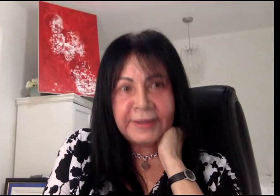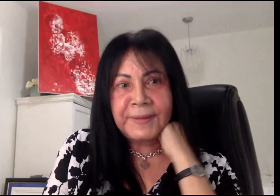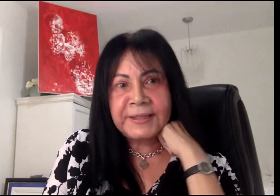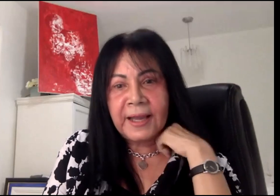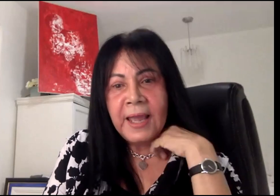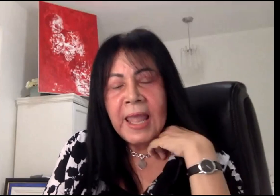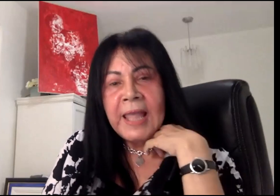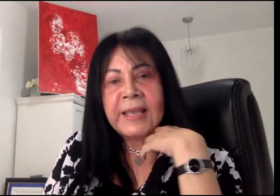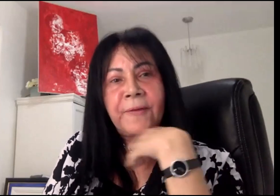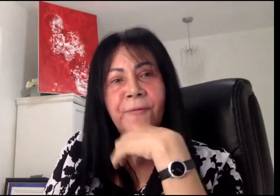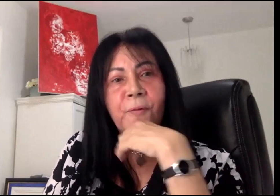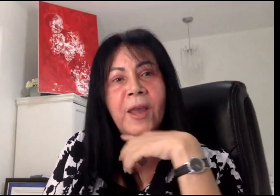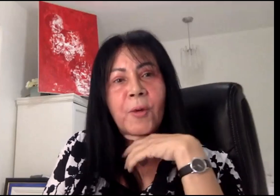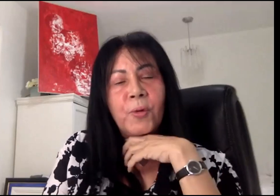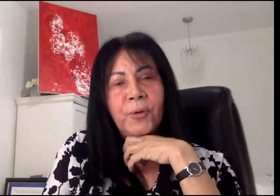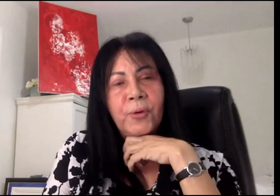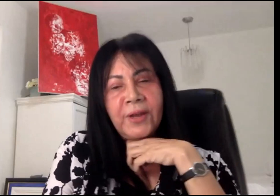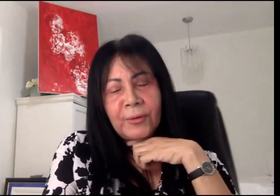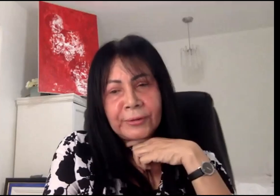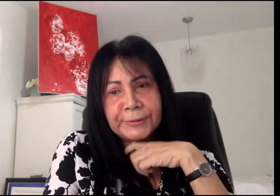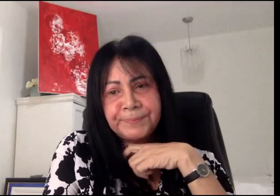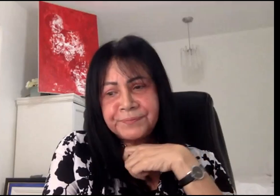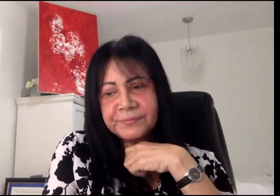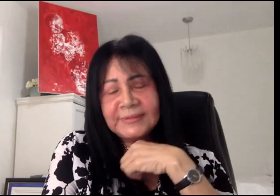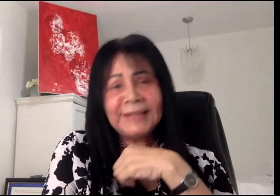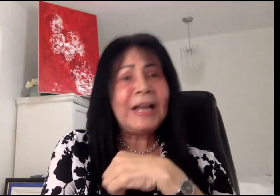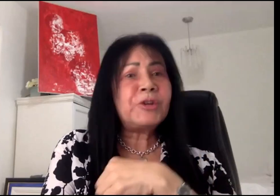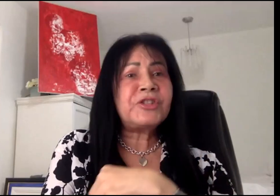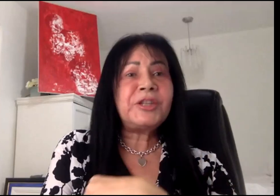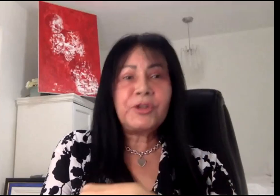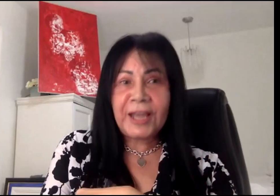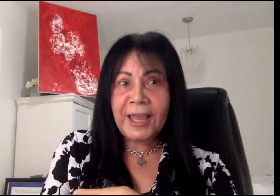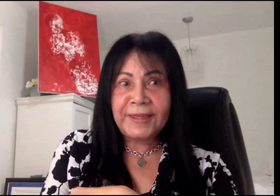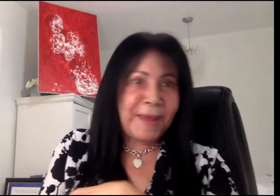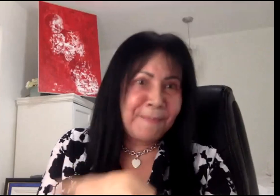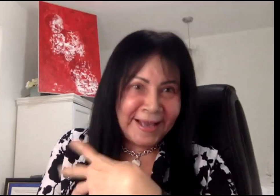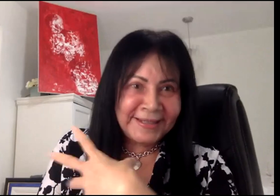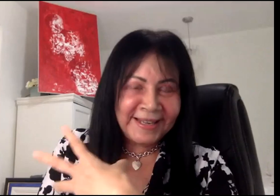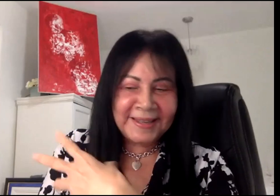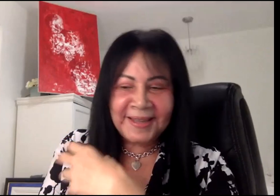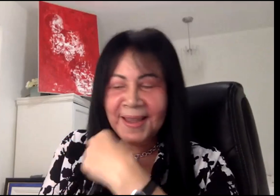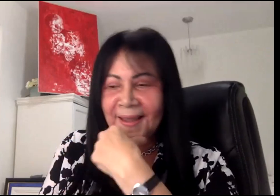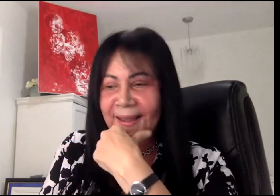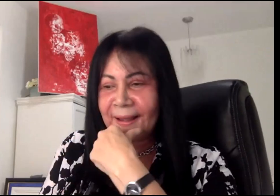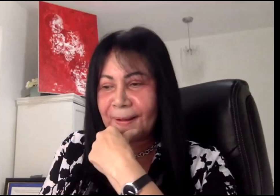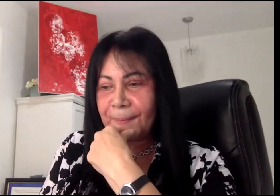entrevista, que fue uno de los sitios de más